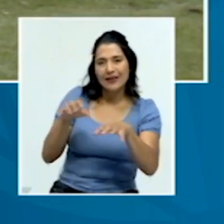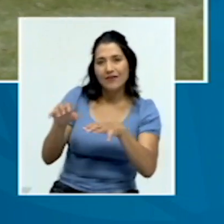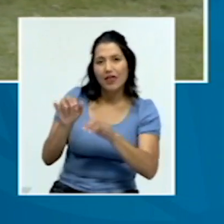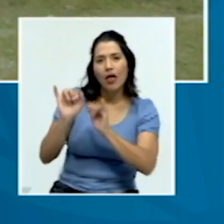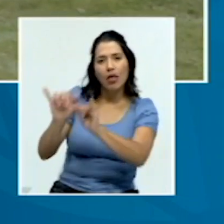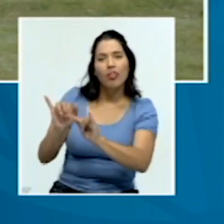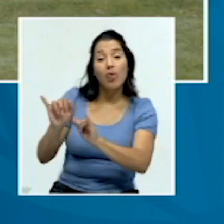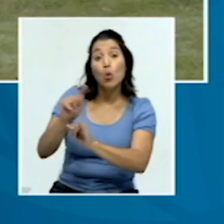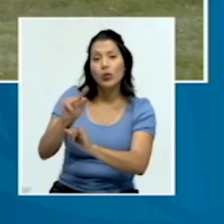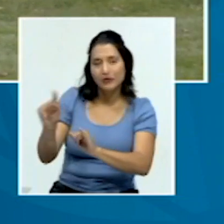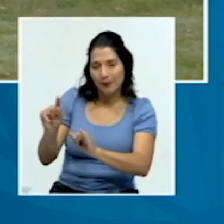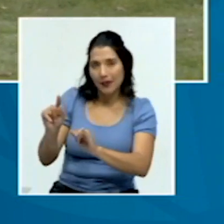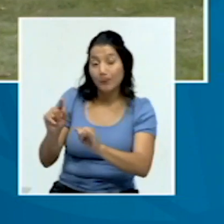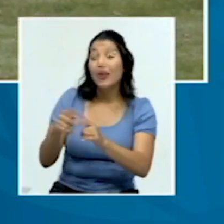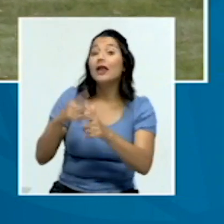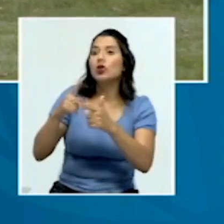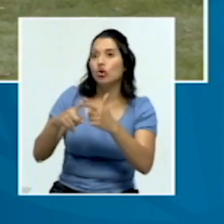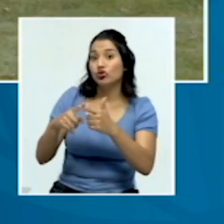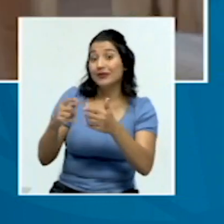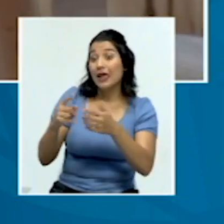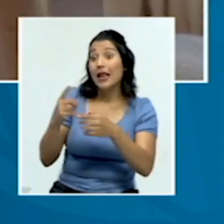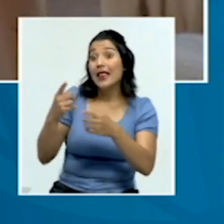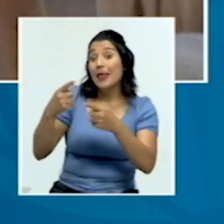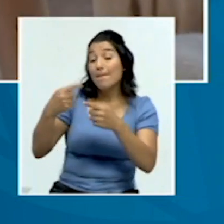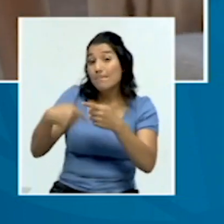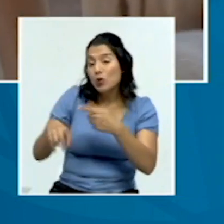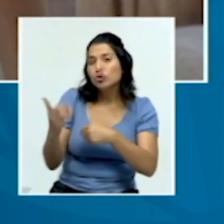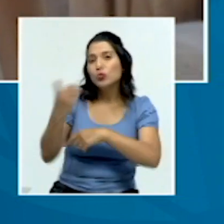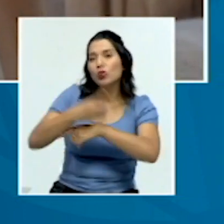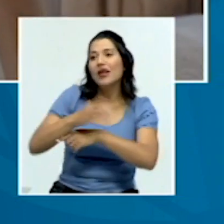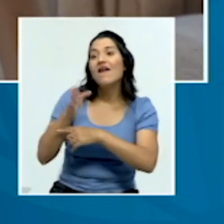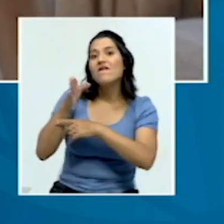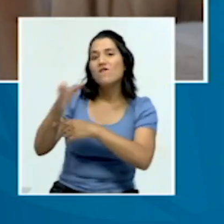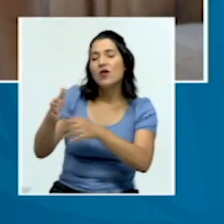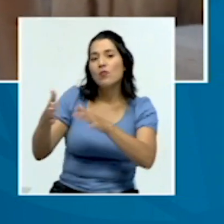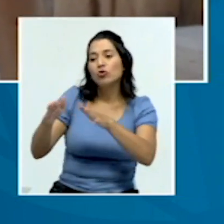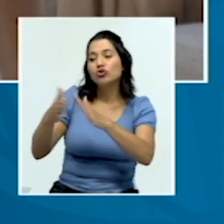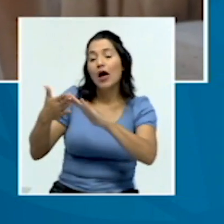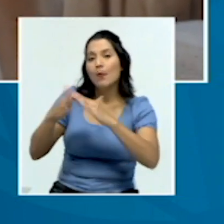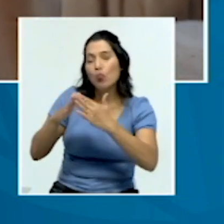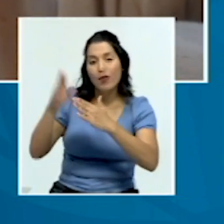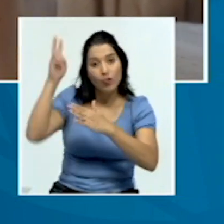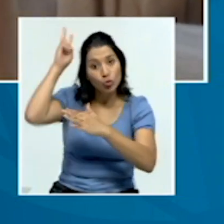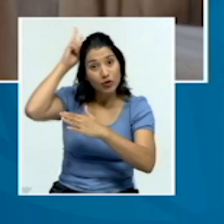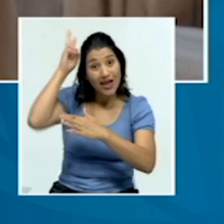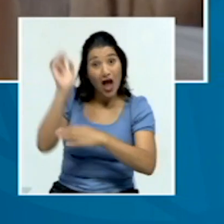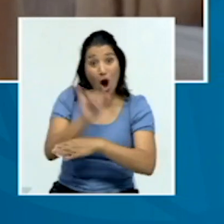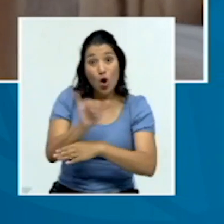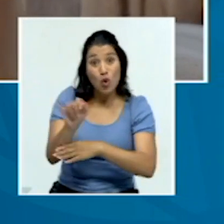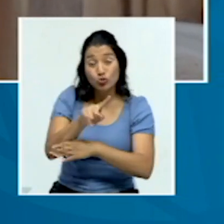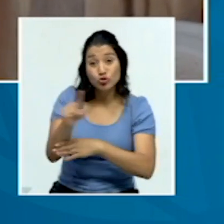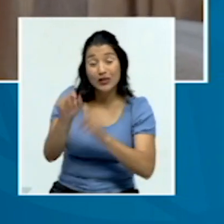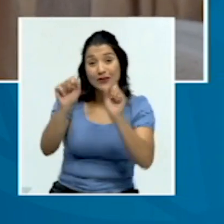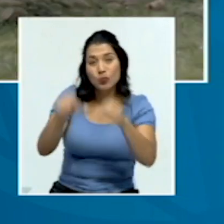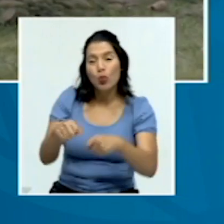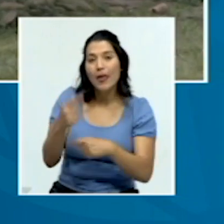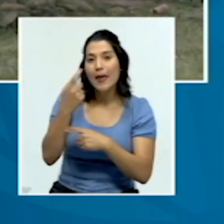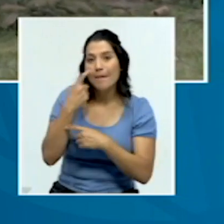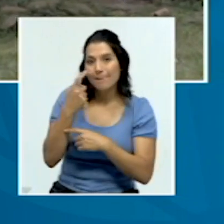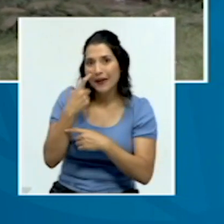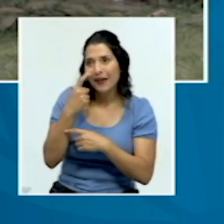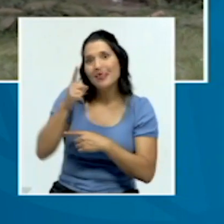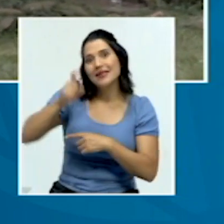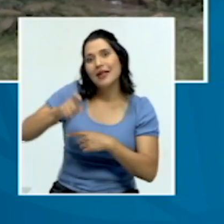territorio indígena, en donde pues el ingreso, como ustedes pueden visualizar en las imágenes, es pues para vehículos cuatro por